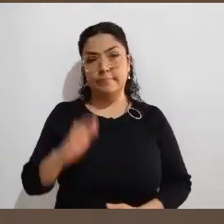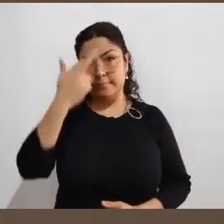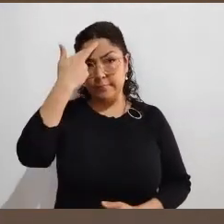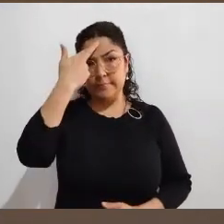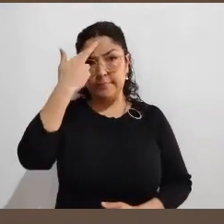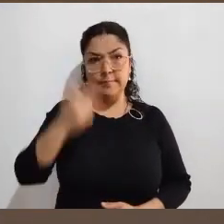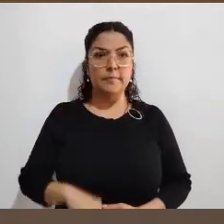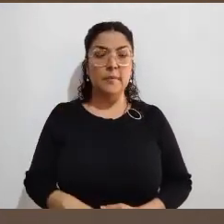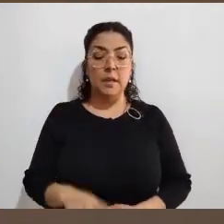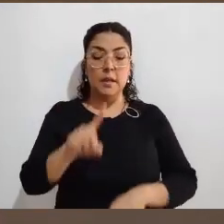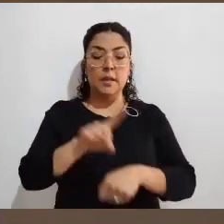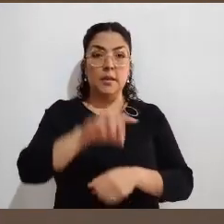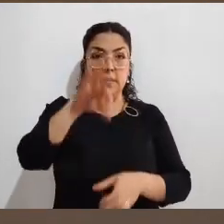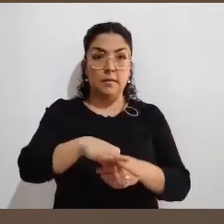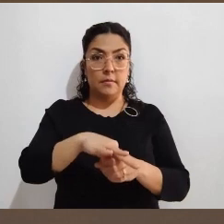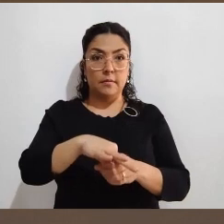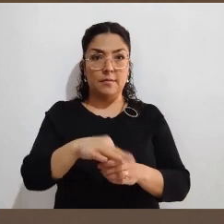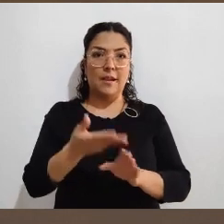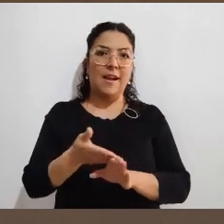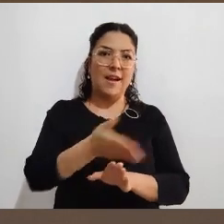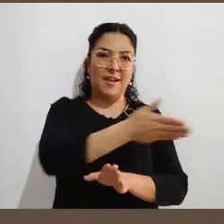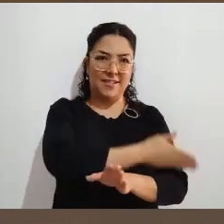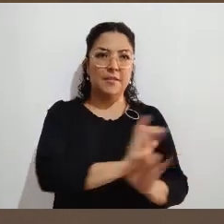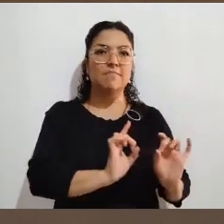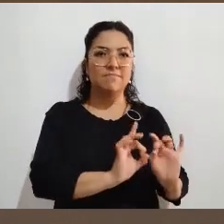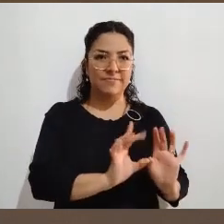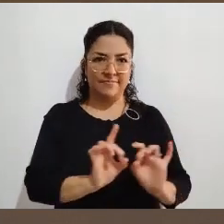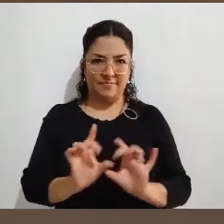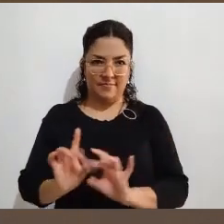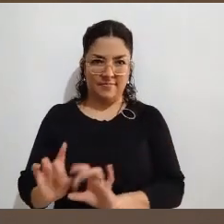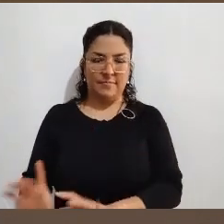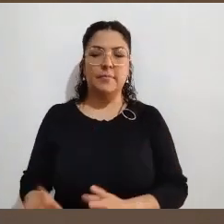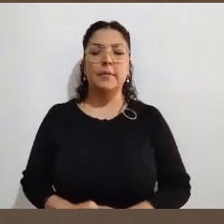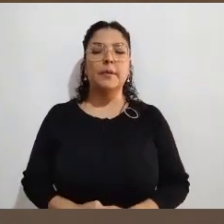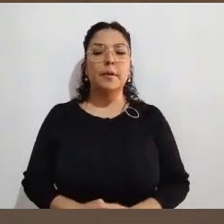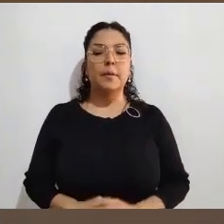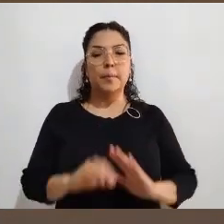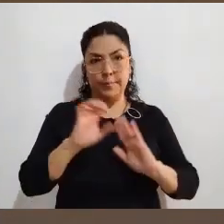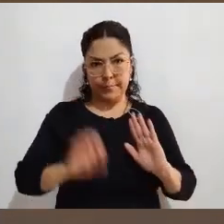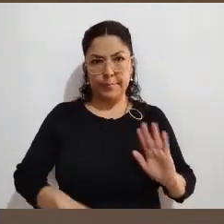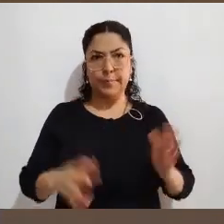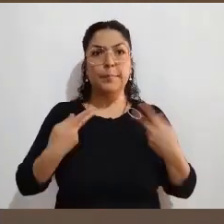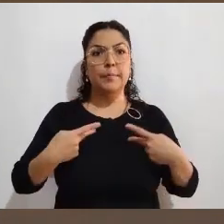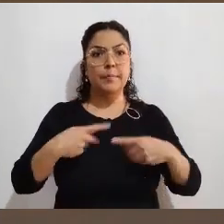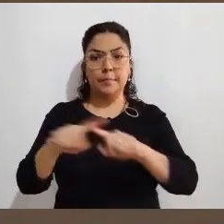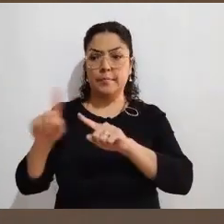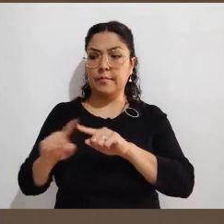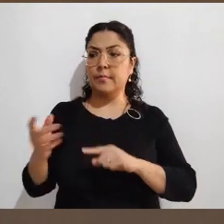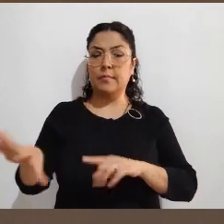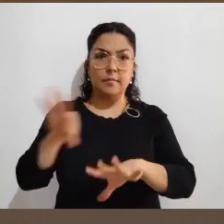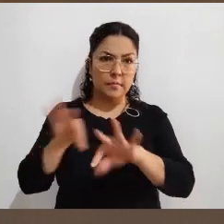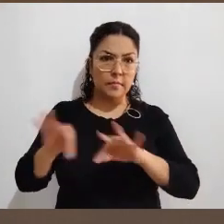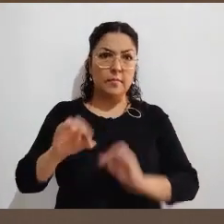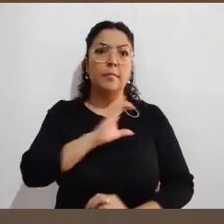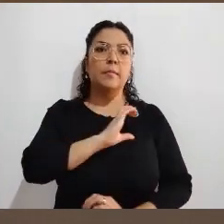en el proceso electoral existen muchas figuras que toman parte de la ciudadanía. La ciudadanía puede fungir, por ejemplo, como candidatas,